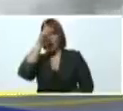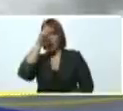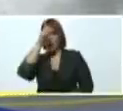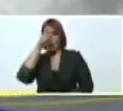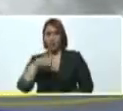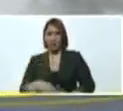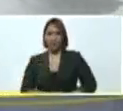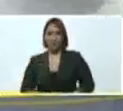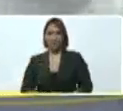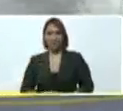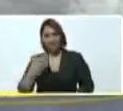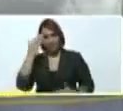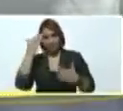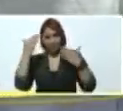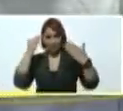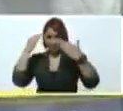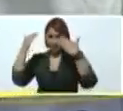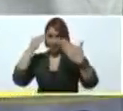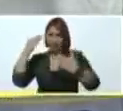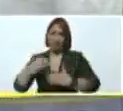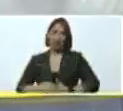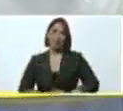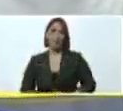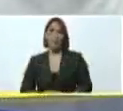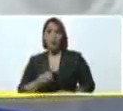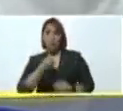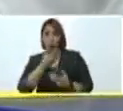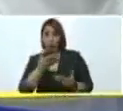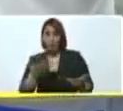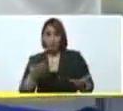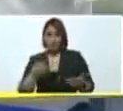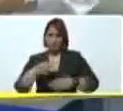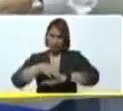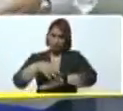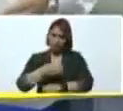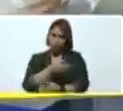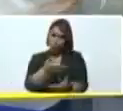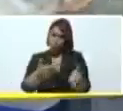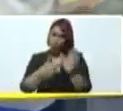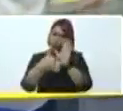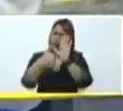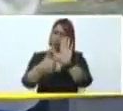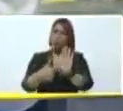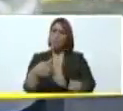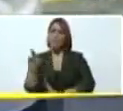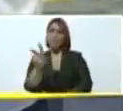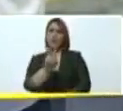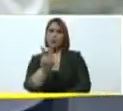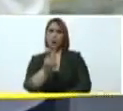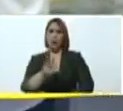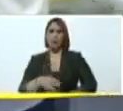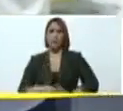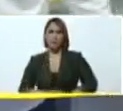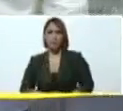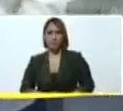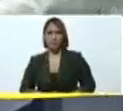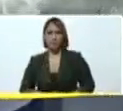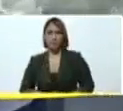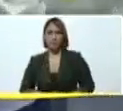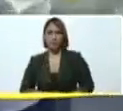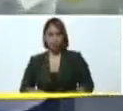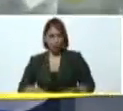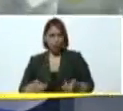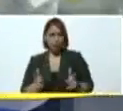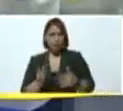Mi saludo. Bueno, los dejo a ustedes. Para que le mostremos al país. La puesta en